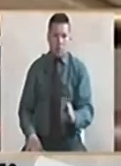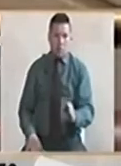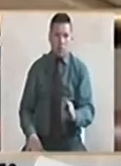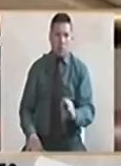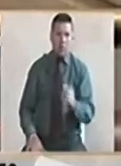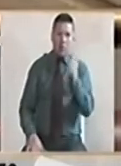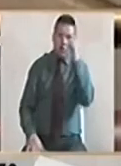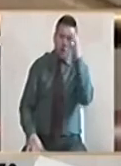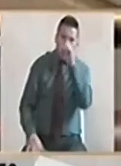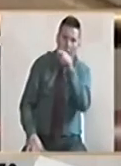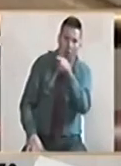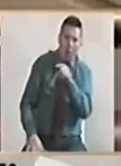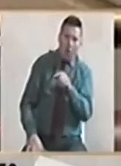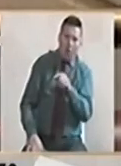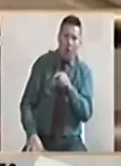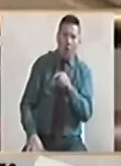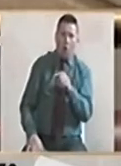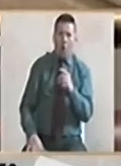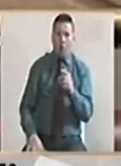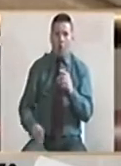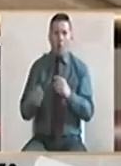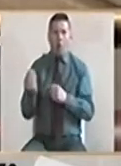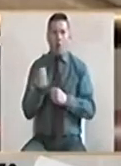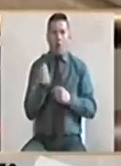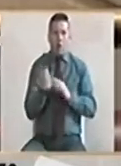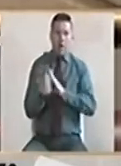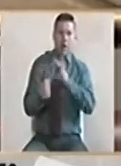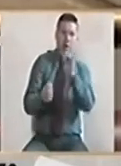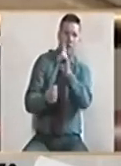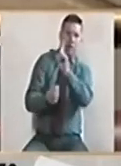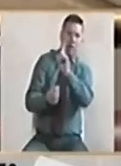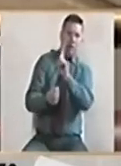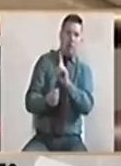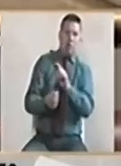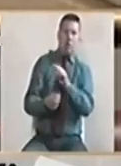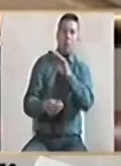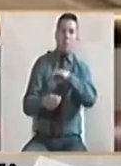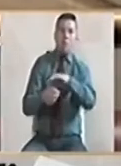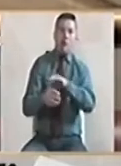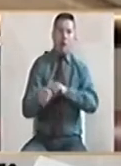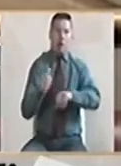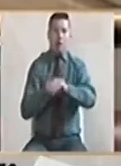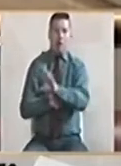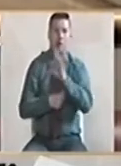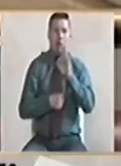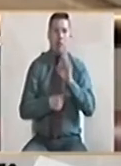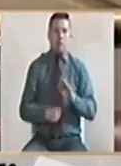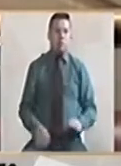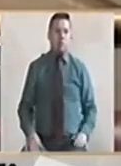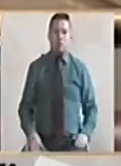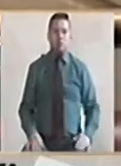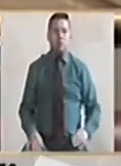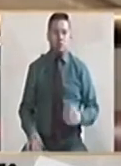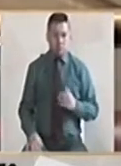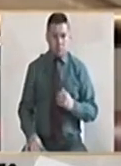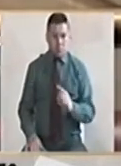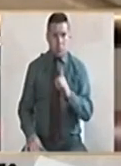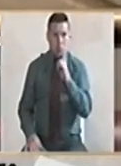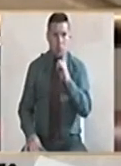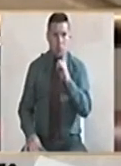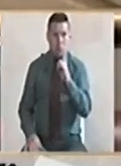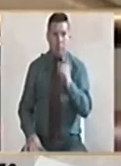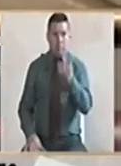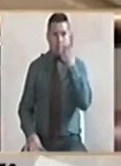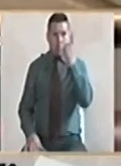en cuenta para ser un consejero de Cali. Solamente quería mis votos para que el otro llegara. El único partido en